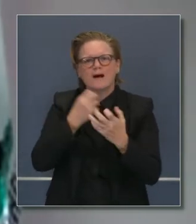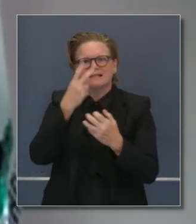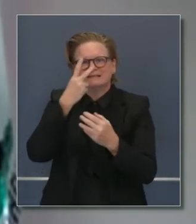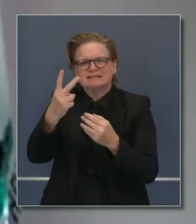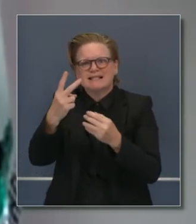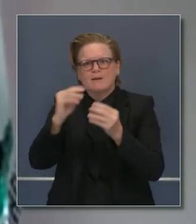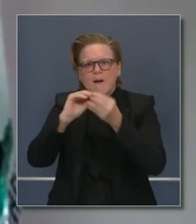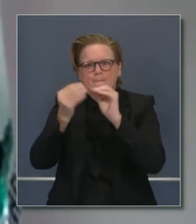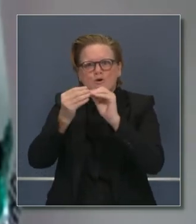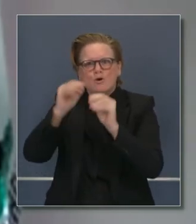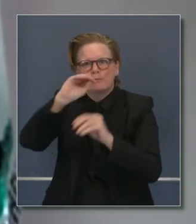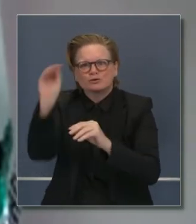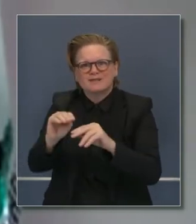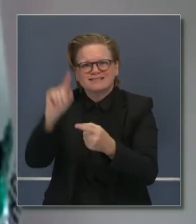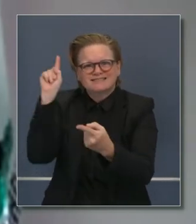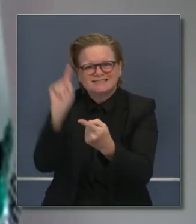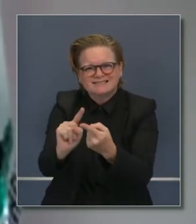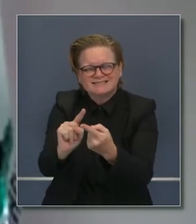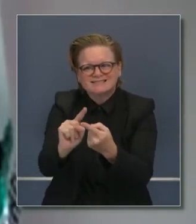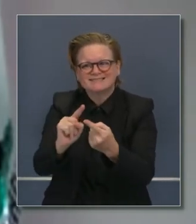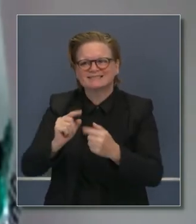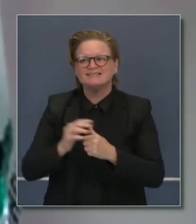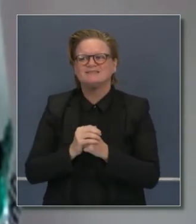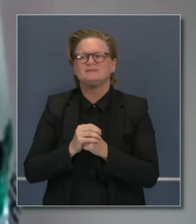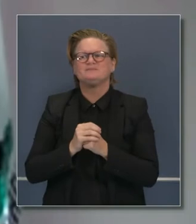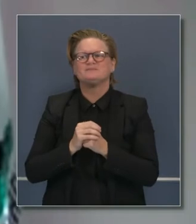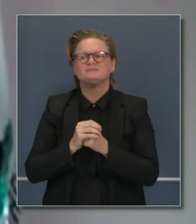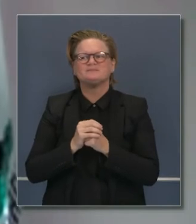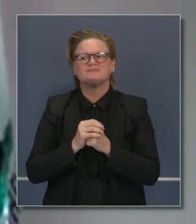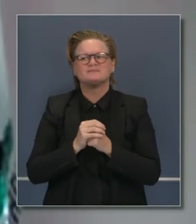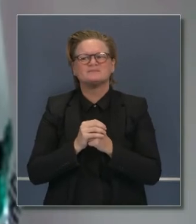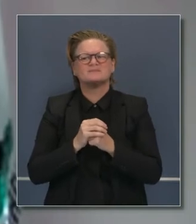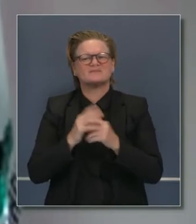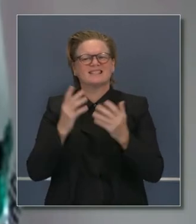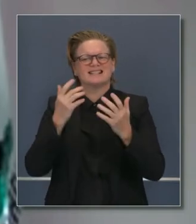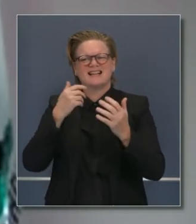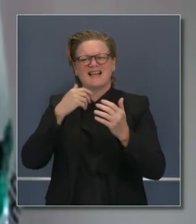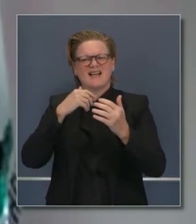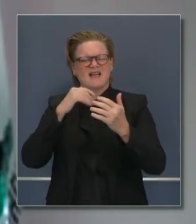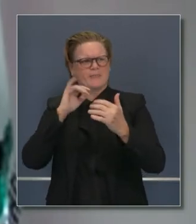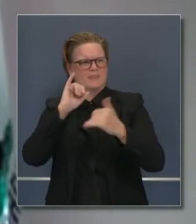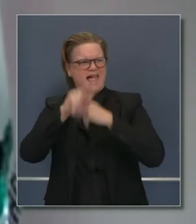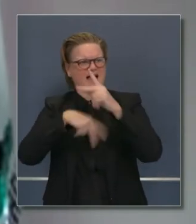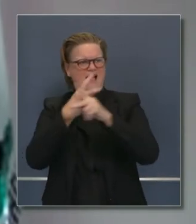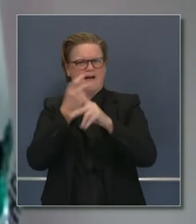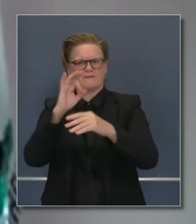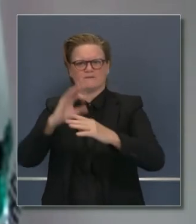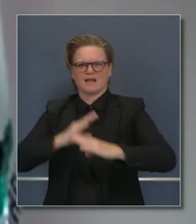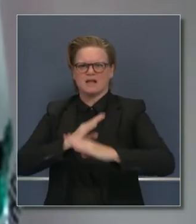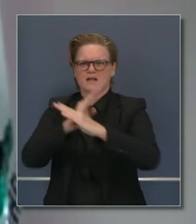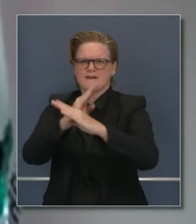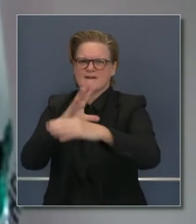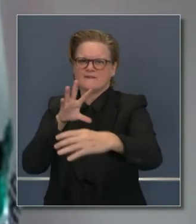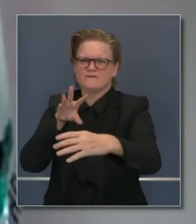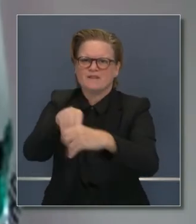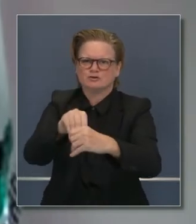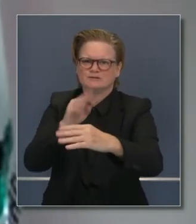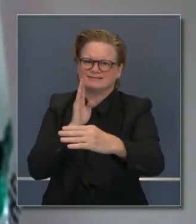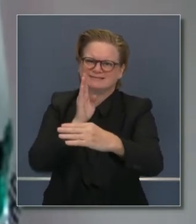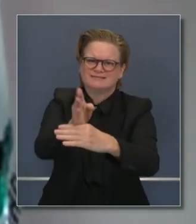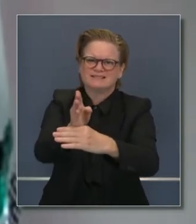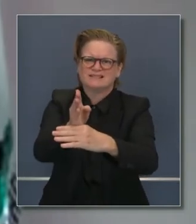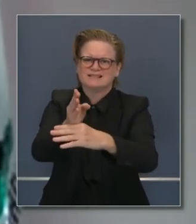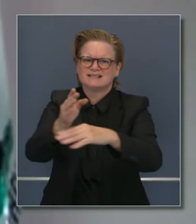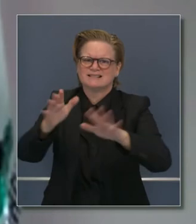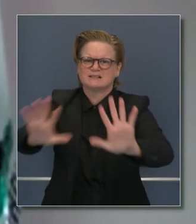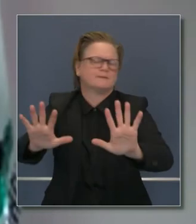más en las áreas más impactadas debido a intervenciones similares. Así que si se trata del